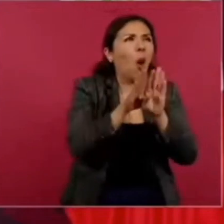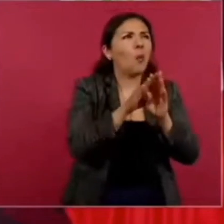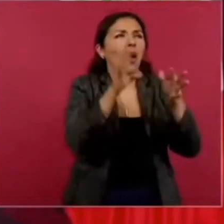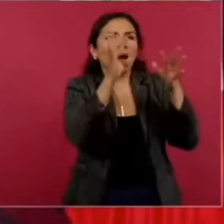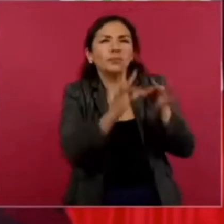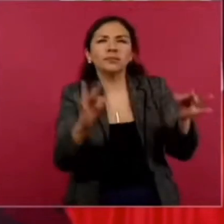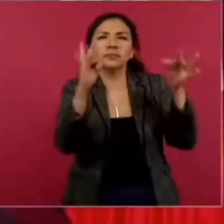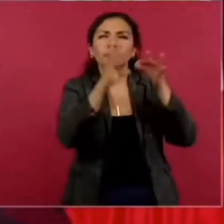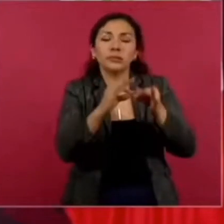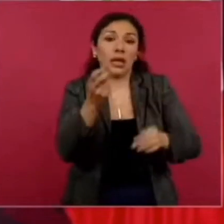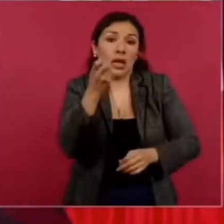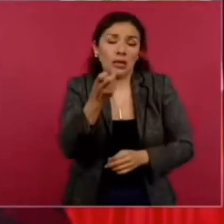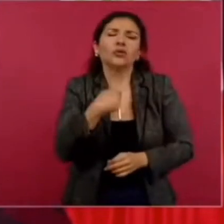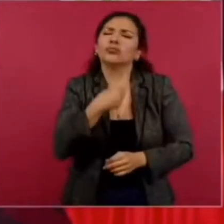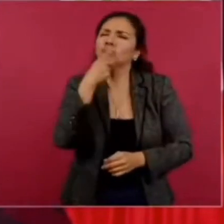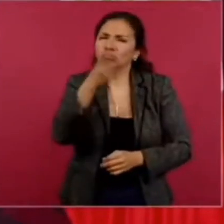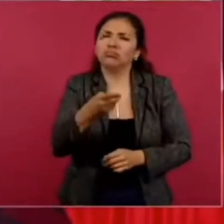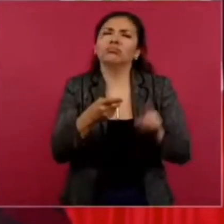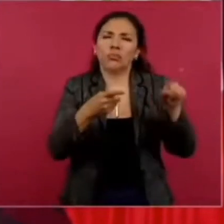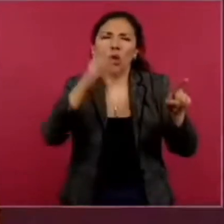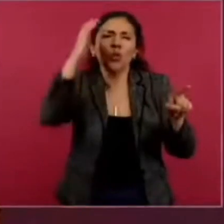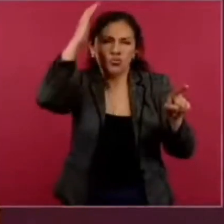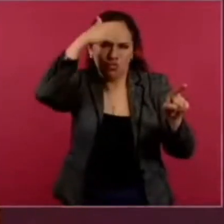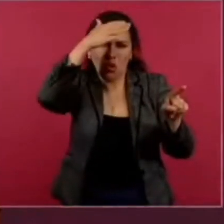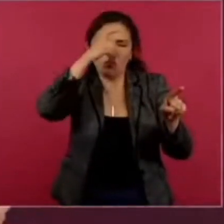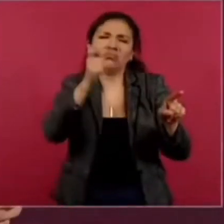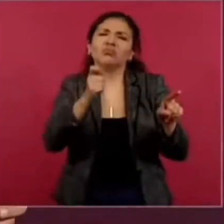y siempre he dicho que él es un hombre visionario